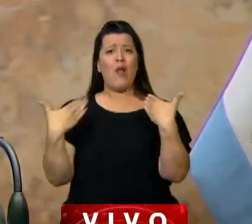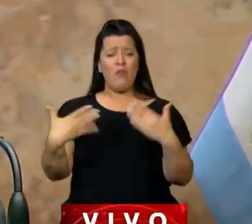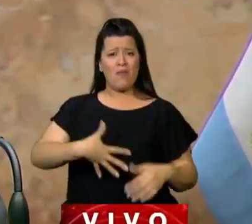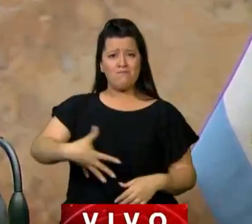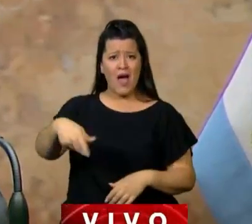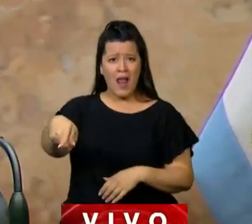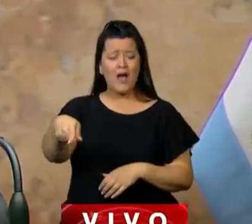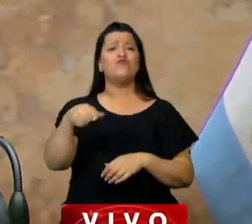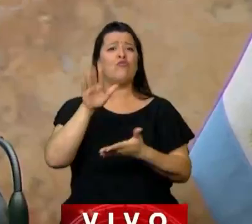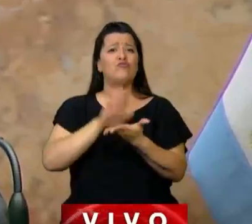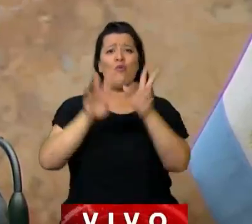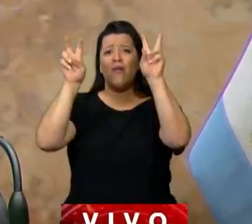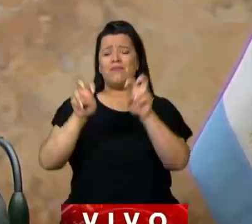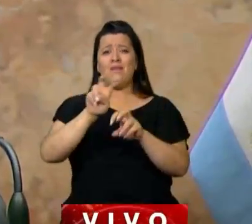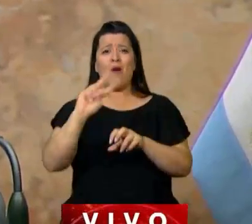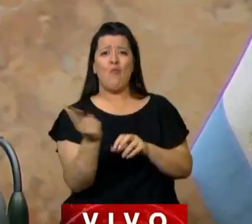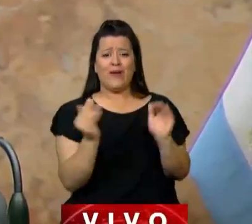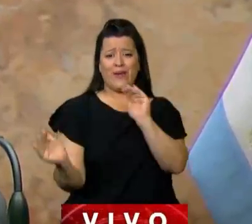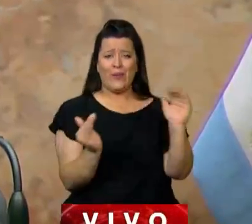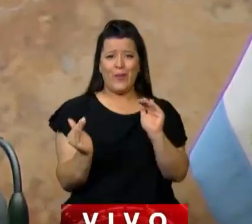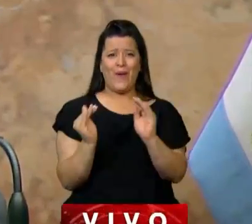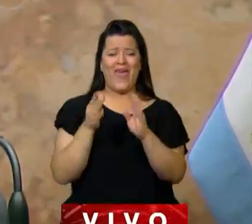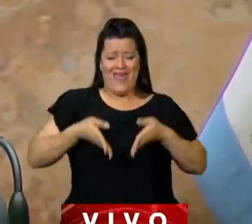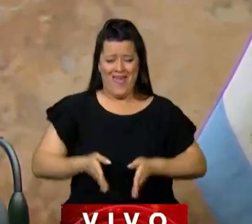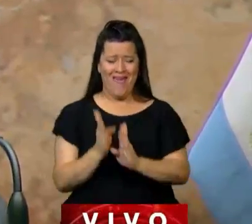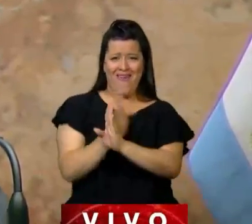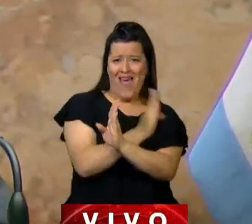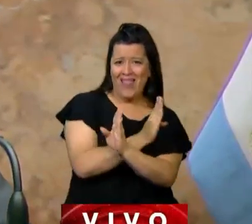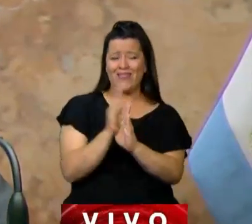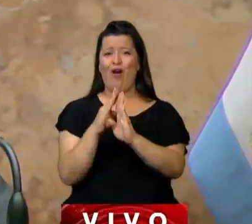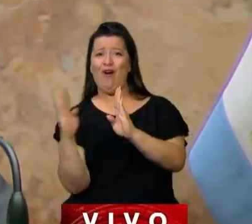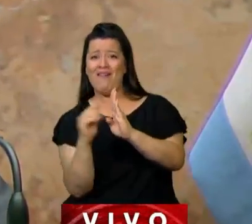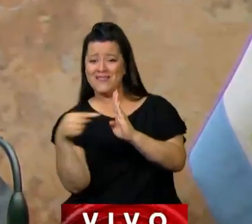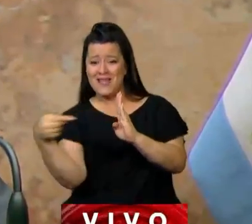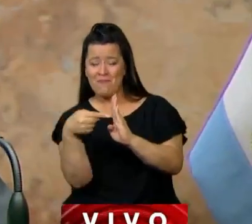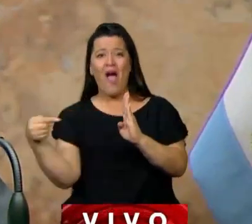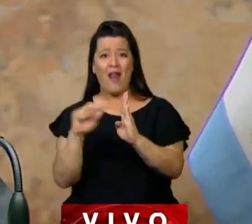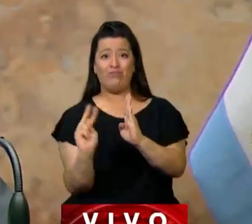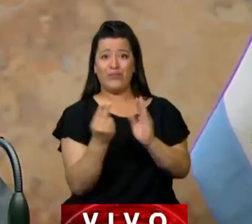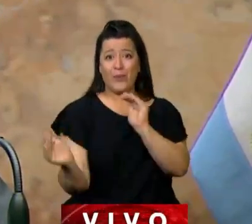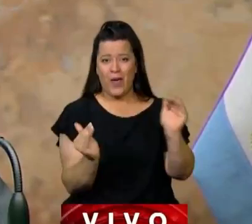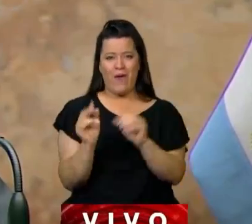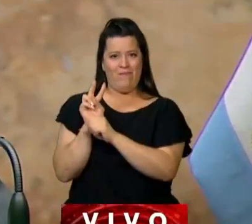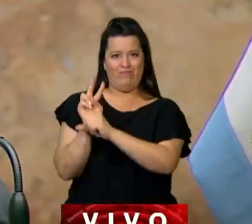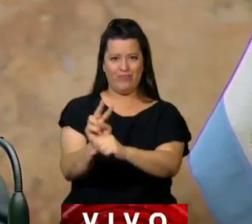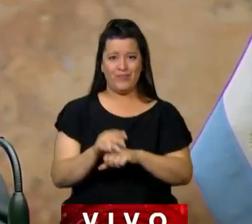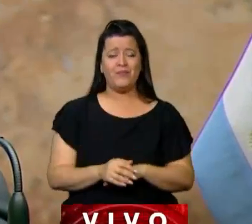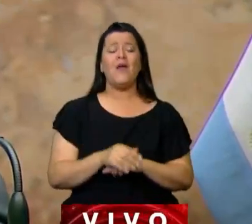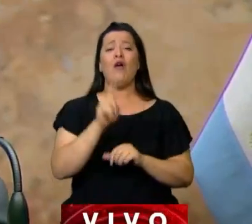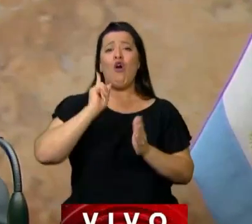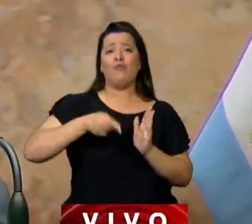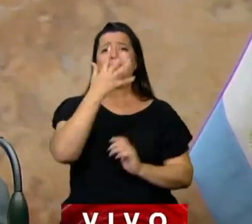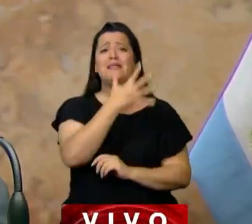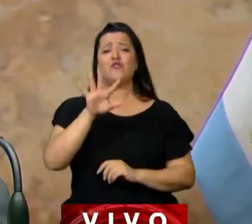frente a la muerte perinatal. Establecimiento. Orden del día 553,